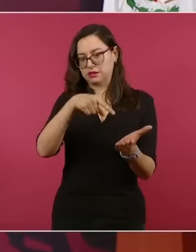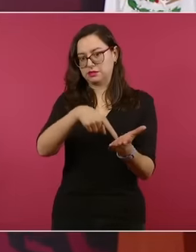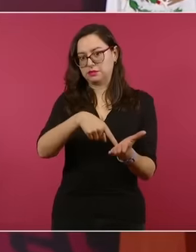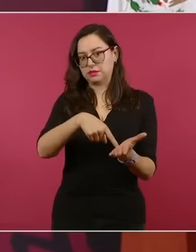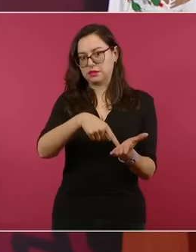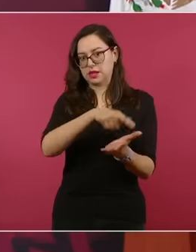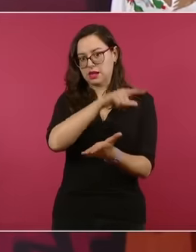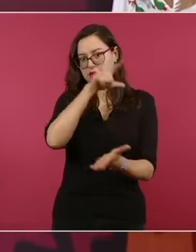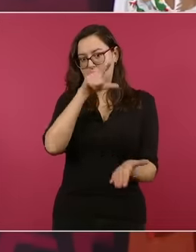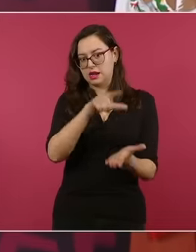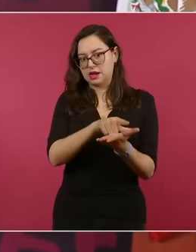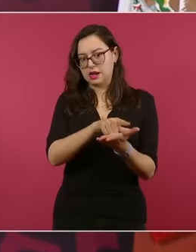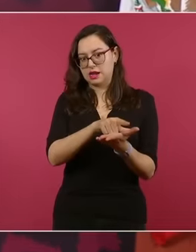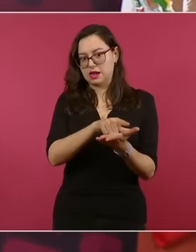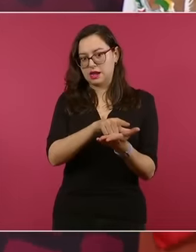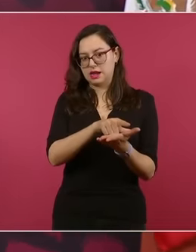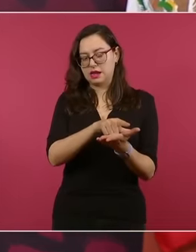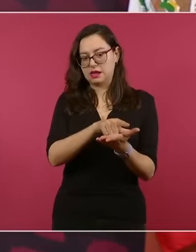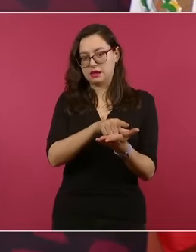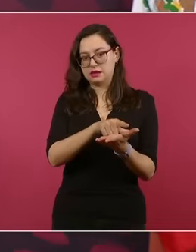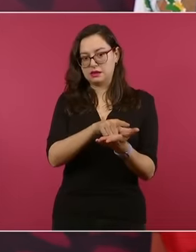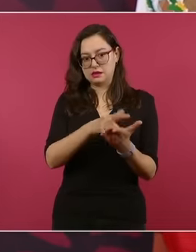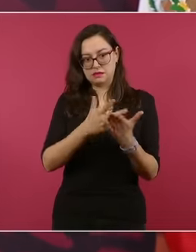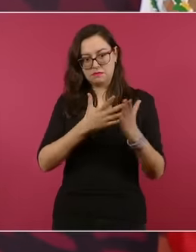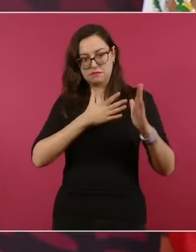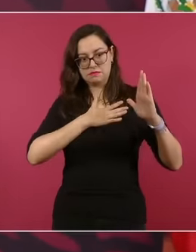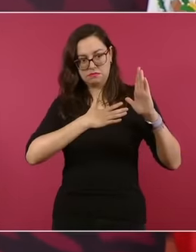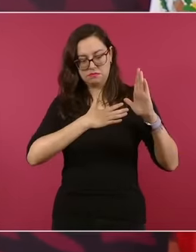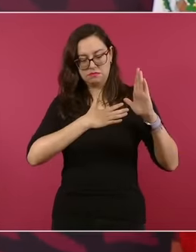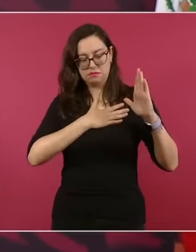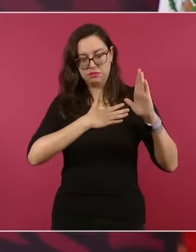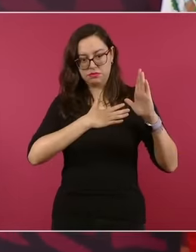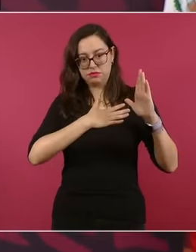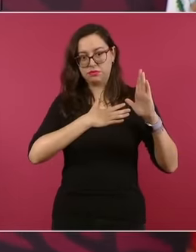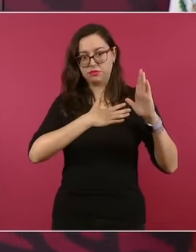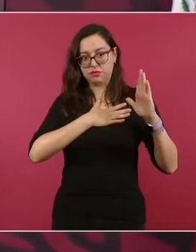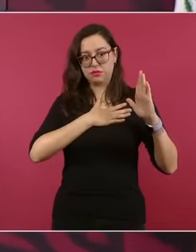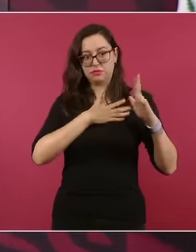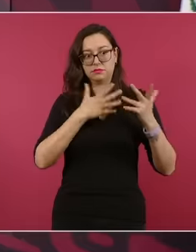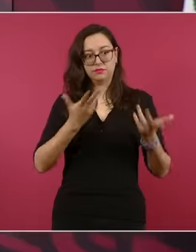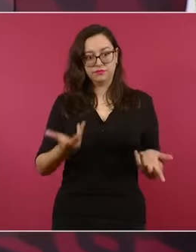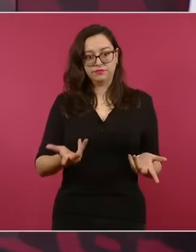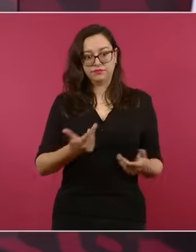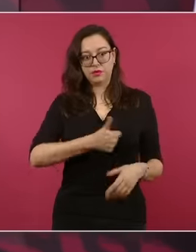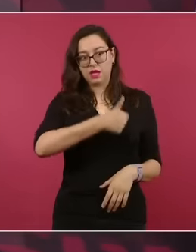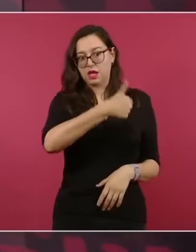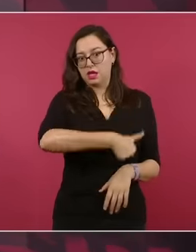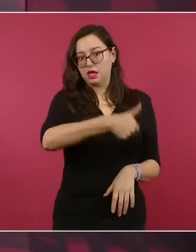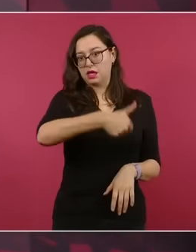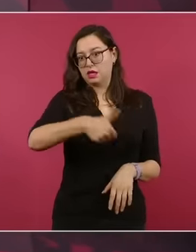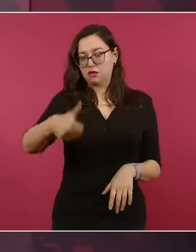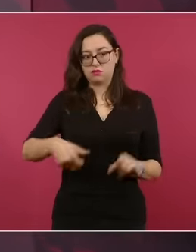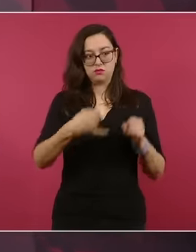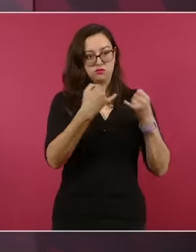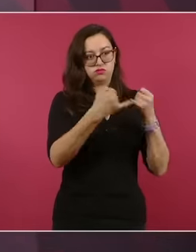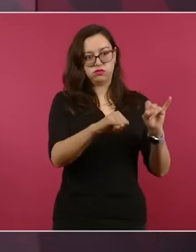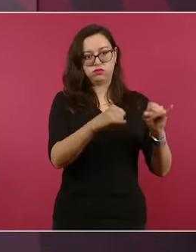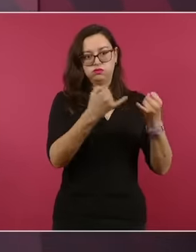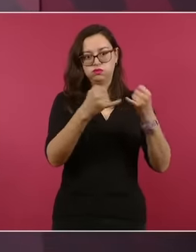independencia y garantizar la soberanía